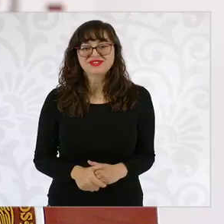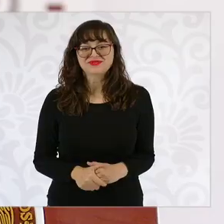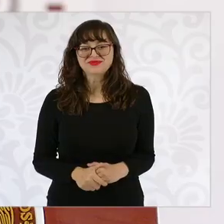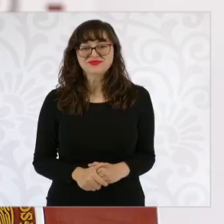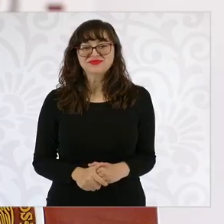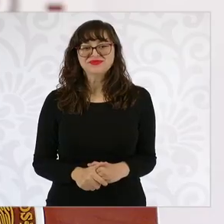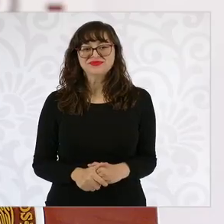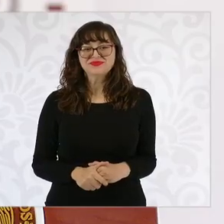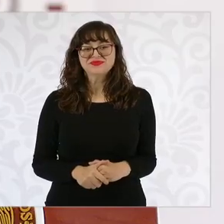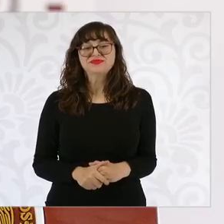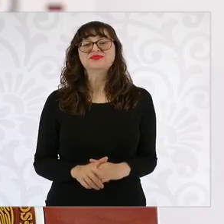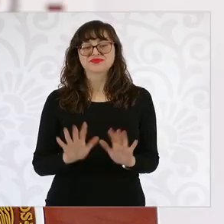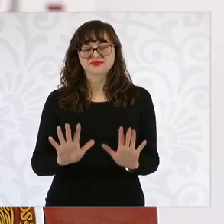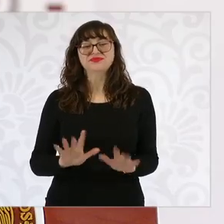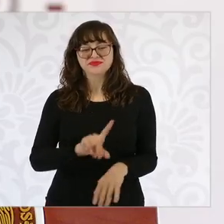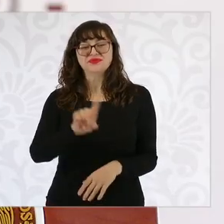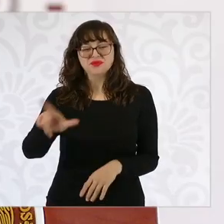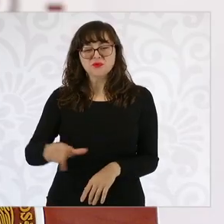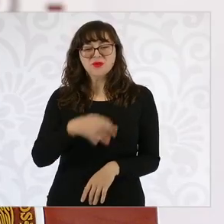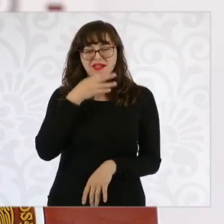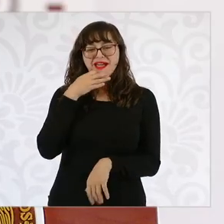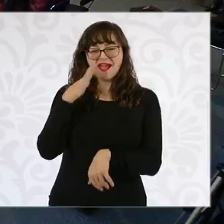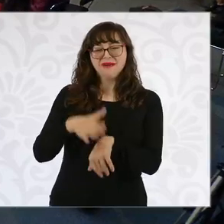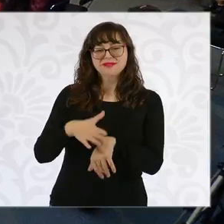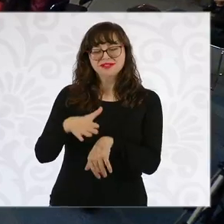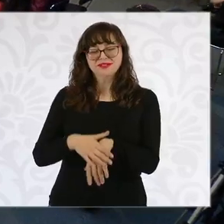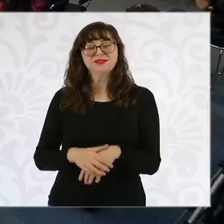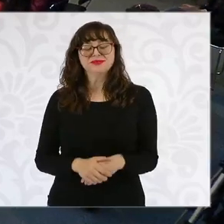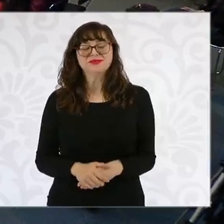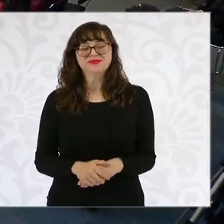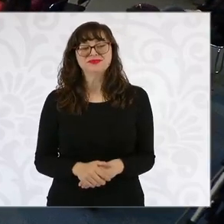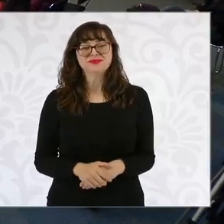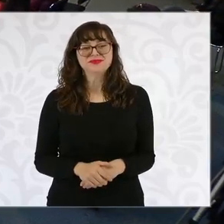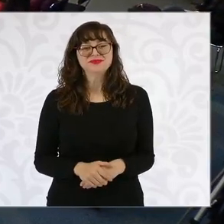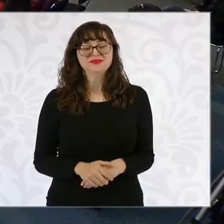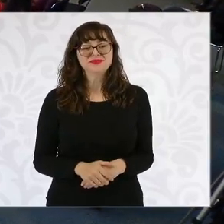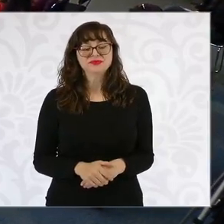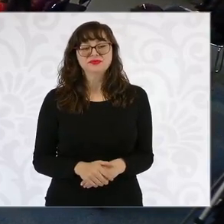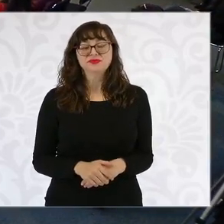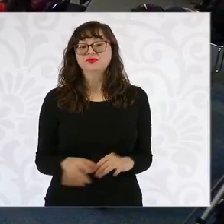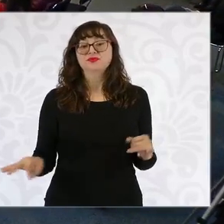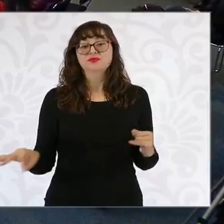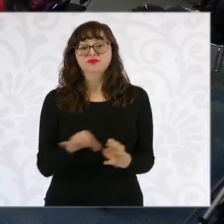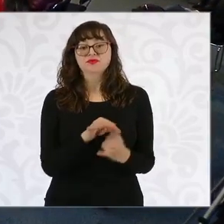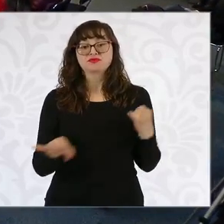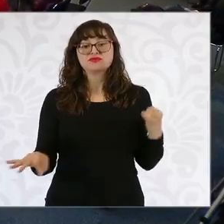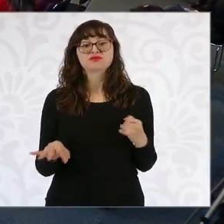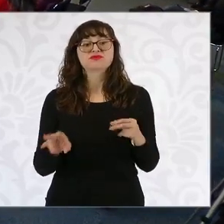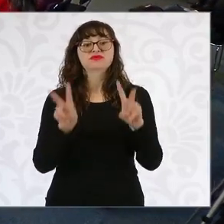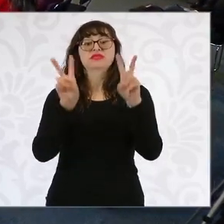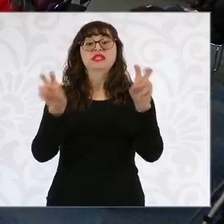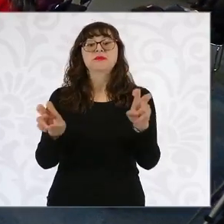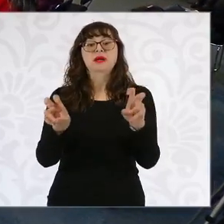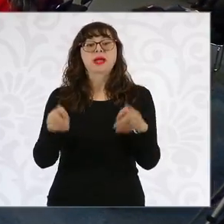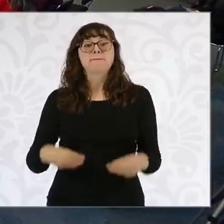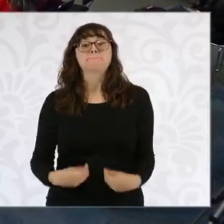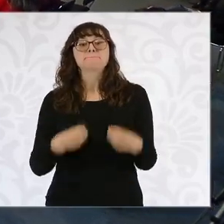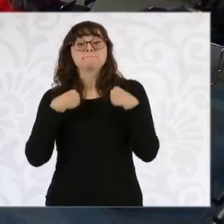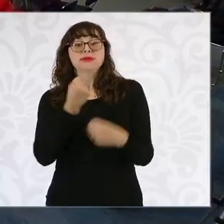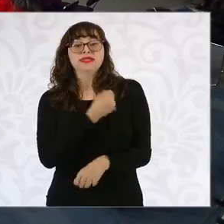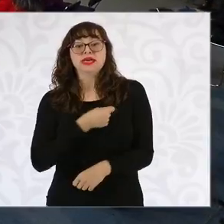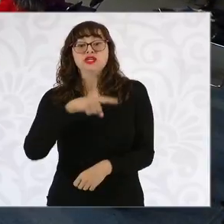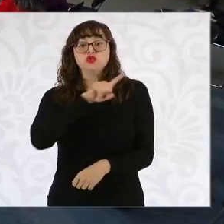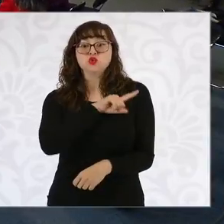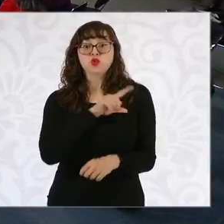Bueno, vamos a decidirlo, ya les informamos de mañana. Vamos a cerrar con Vida Saludable. Ahora vamos a hablar de la